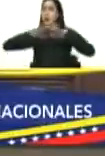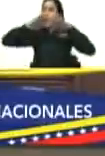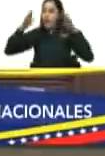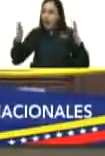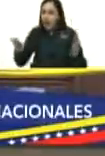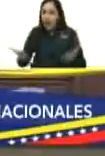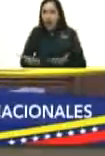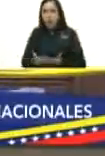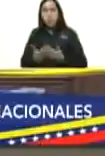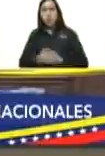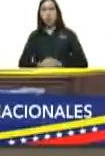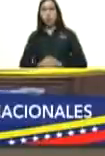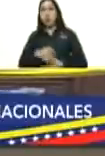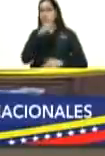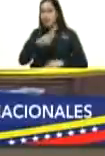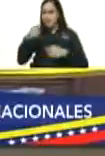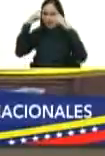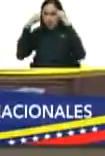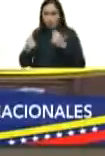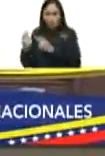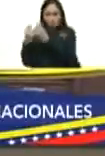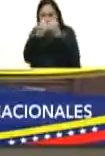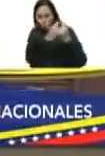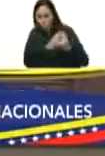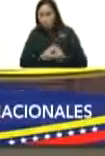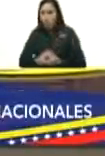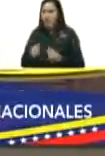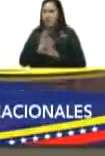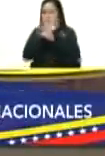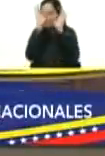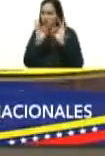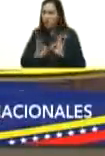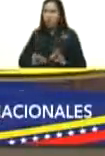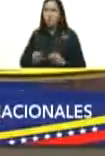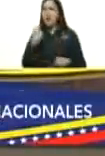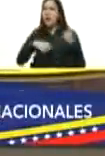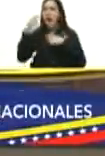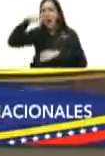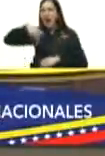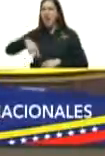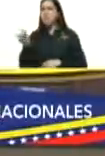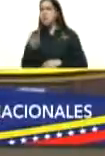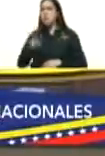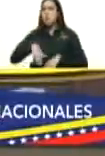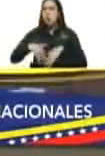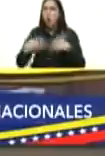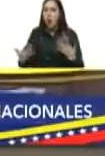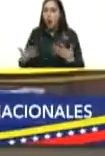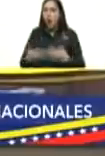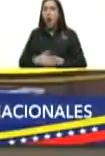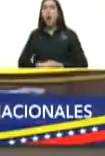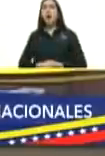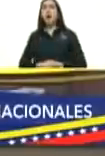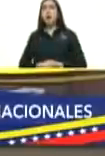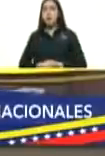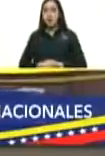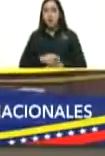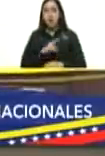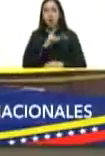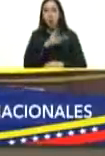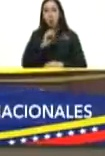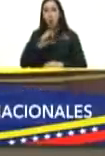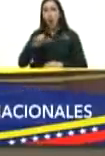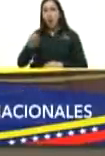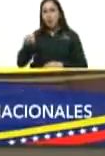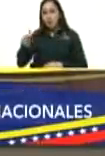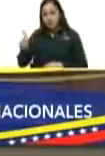teoricistas de la economía el modelo económico holandés así lo